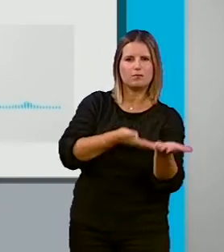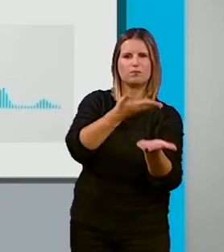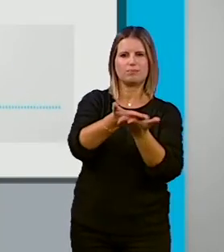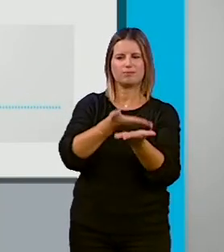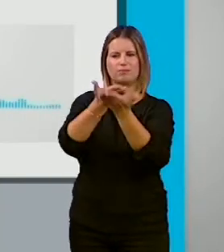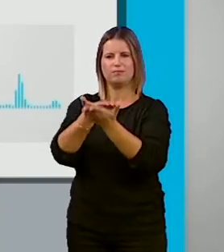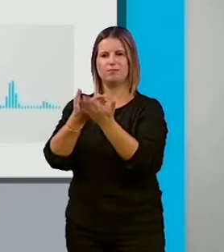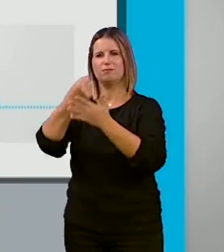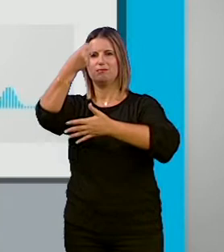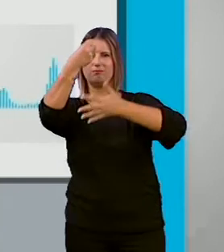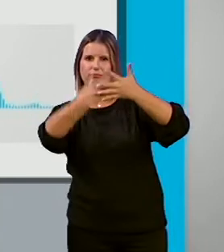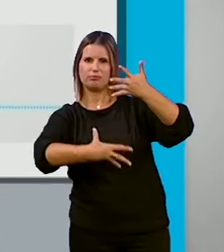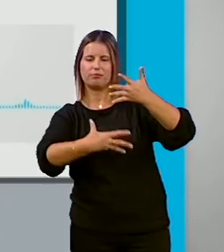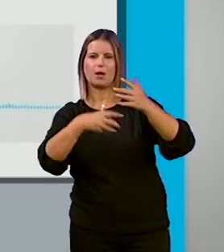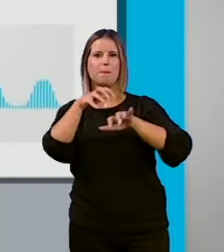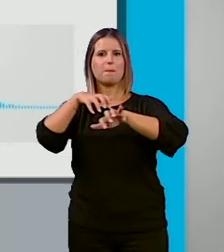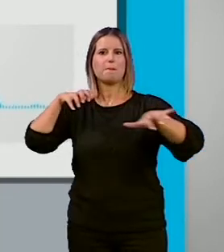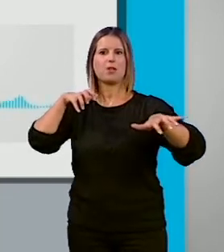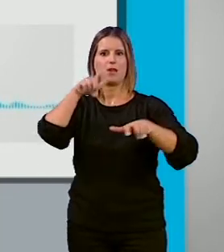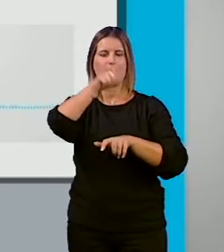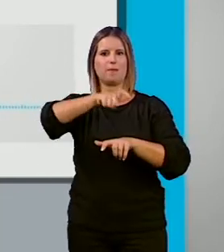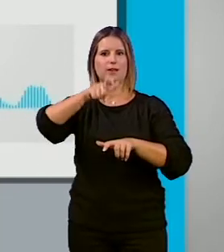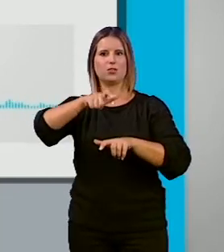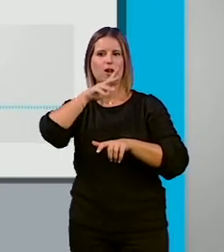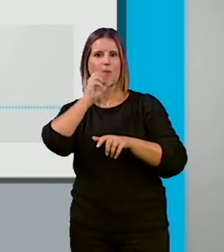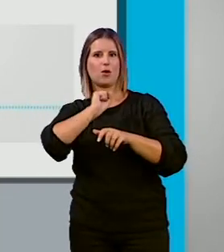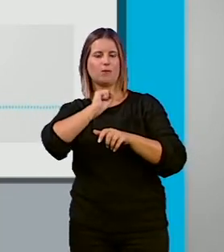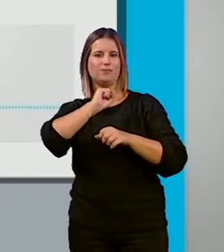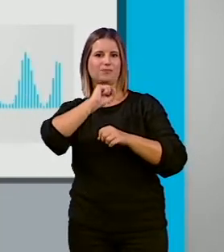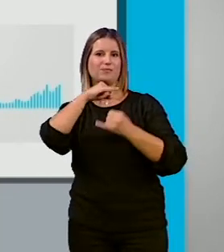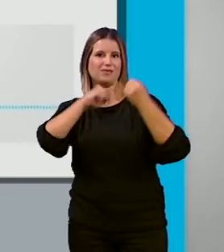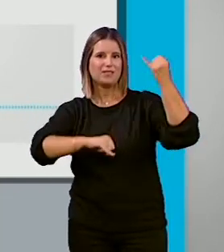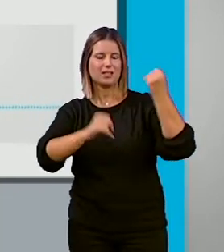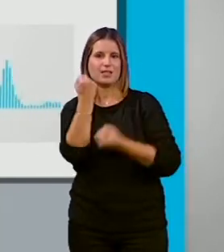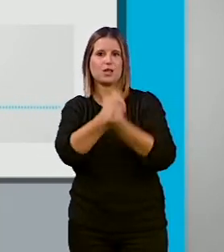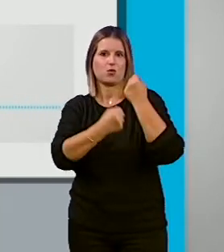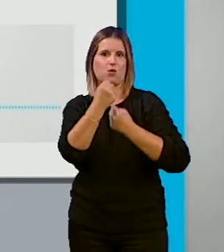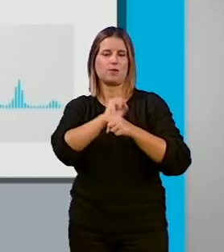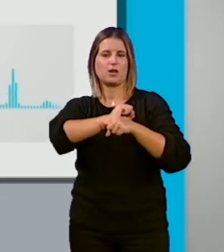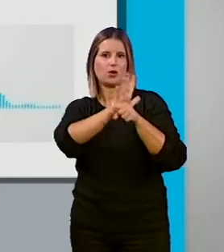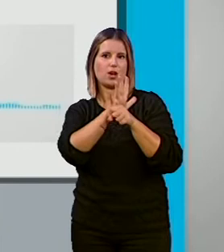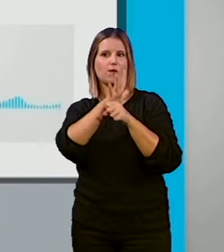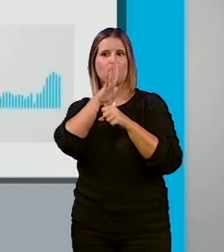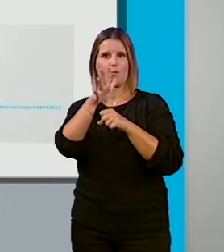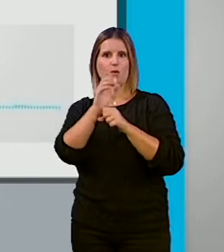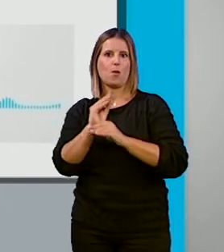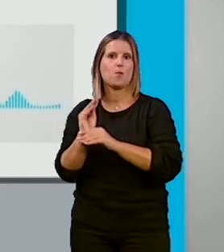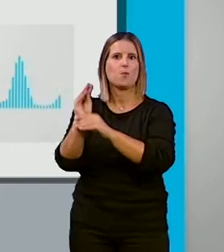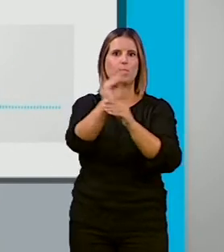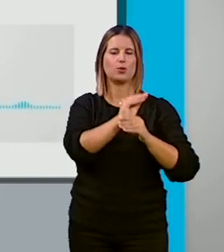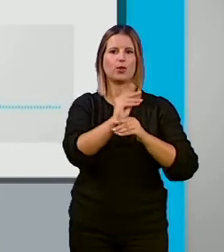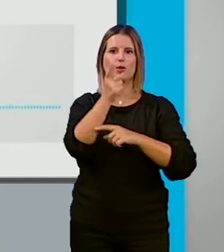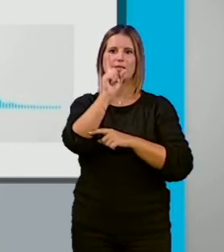en la protección social de los dañados por la crisis económica derivadas de la pandemia del COVID y también por